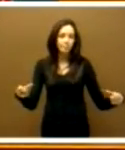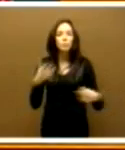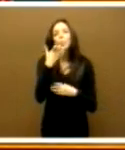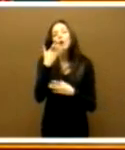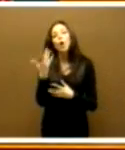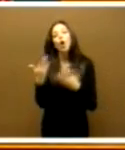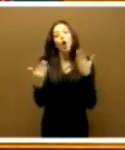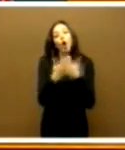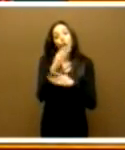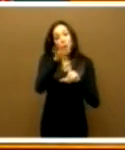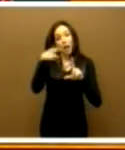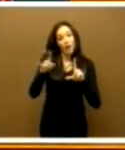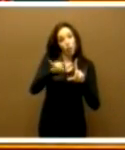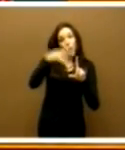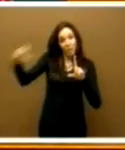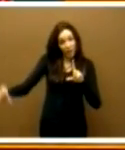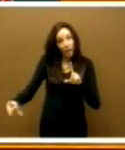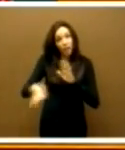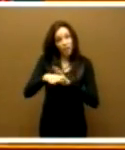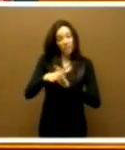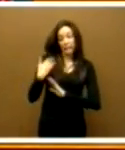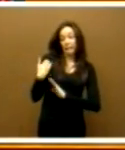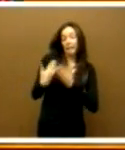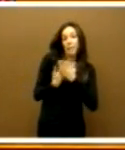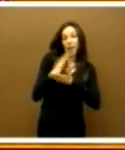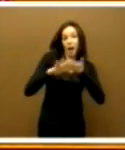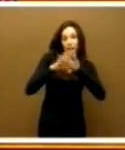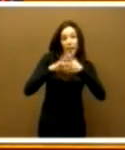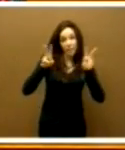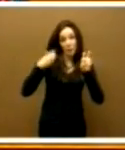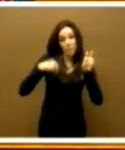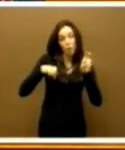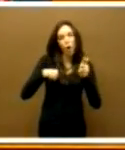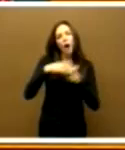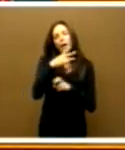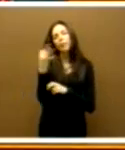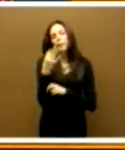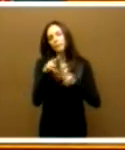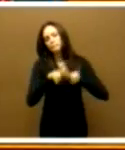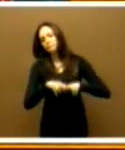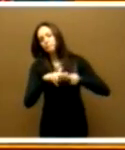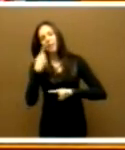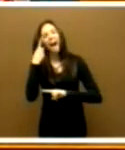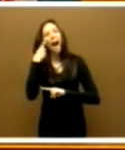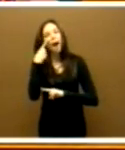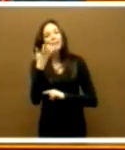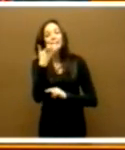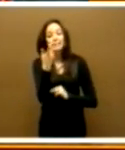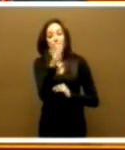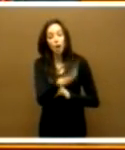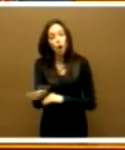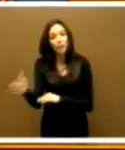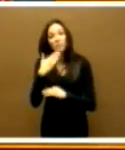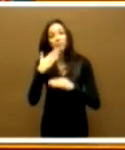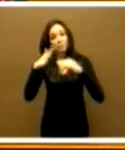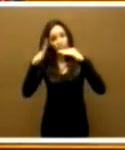por ejemplo, como que se acaba de hablar esta mañana en el Parlamento, habría que estudiar y habría que ver si los menores que